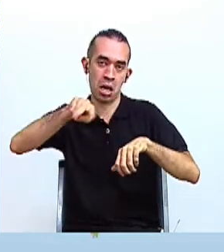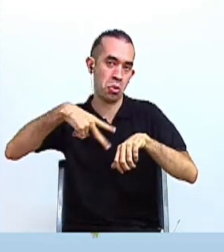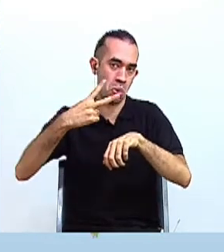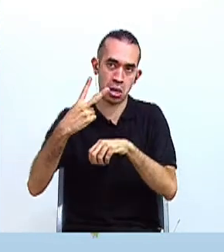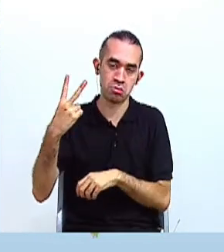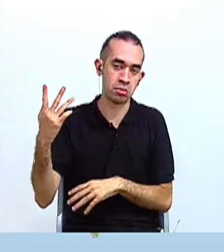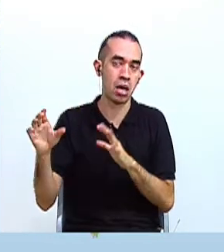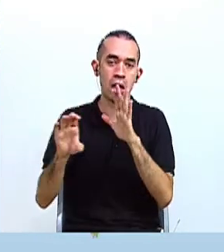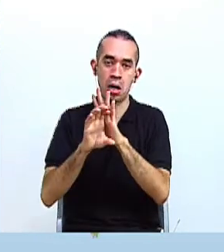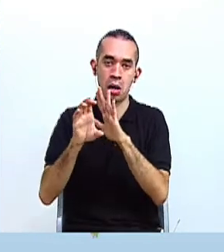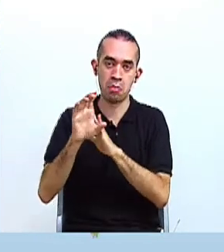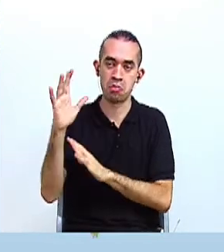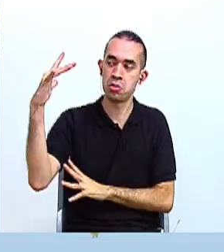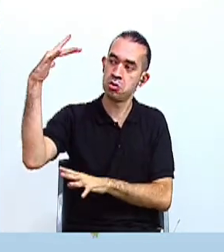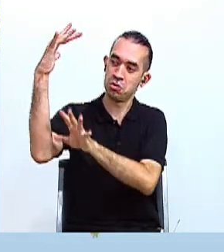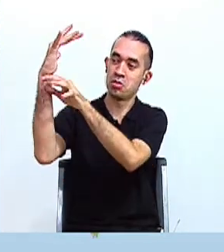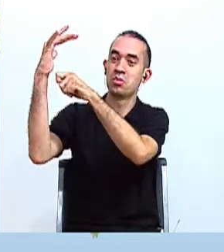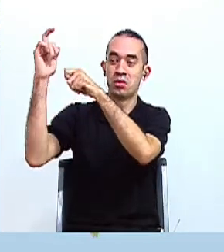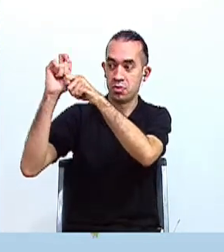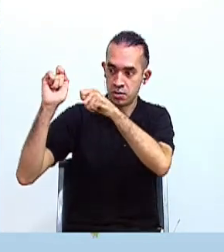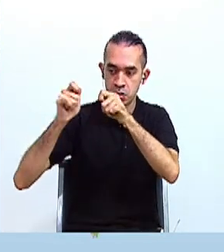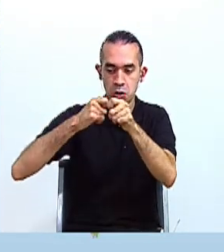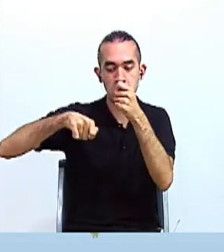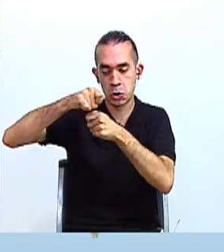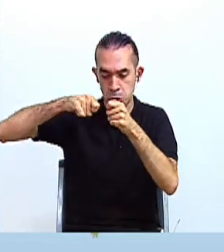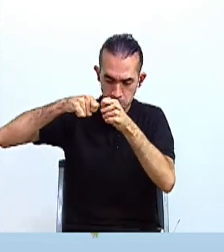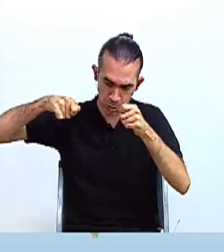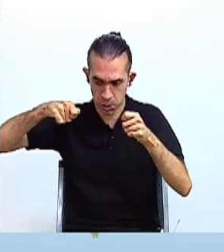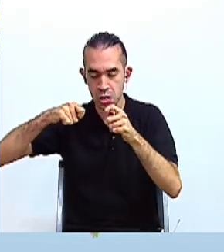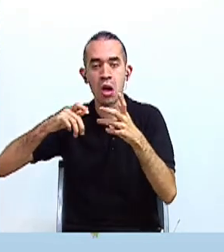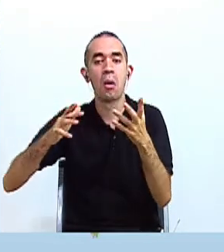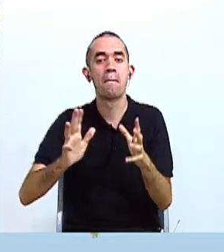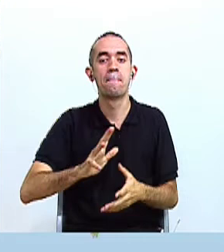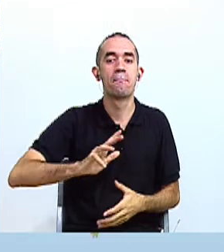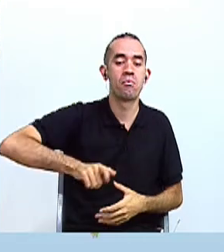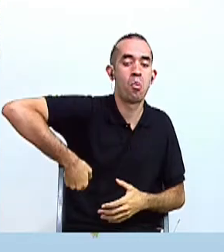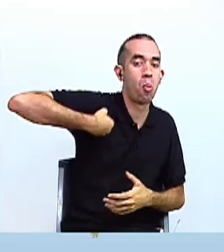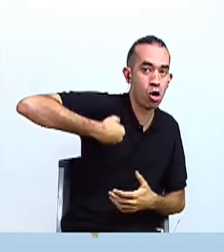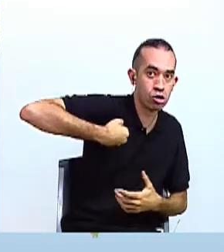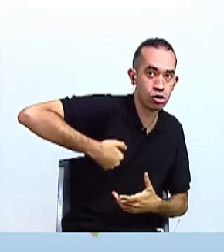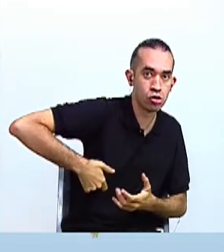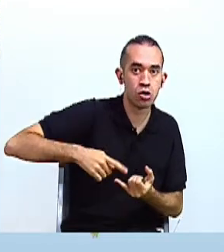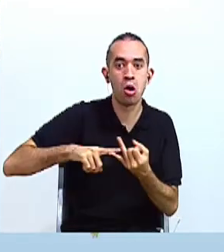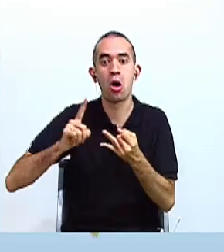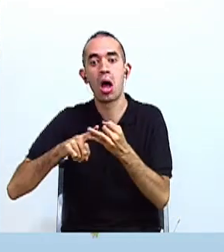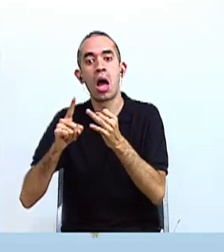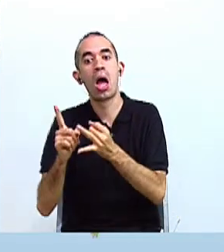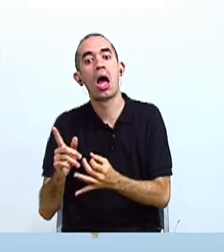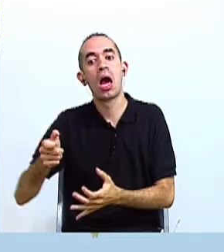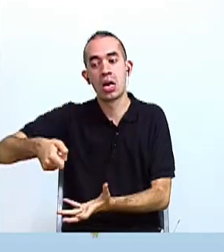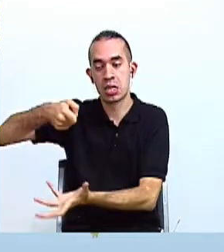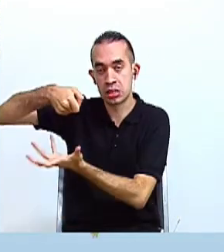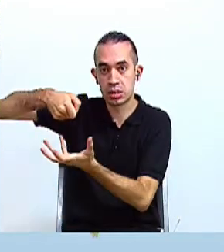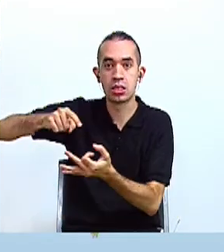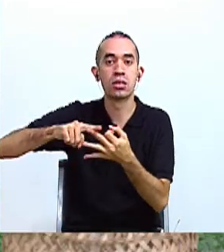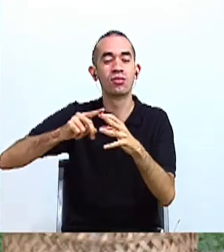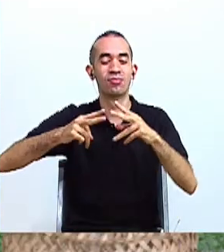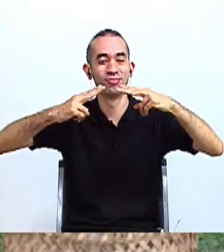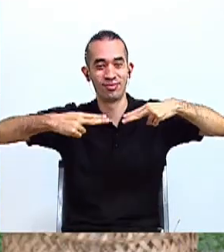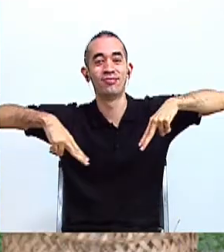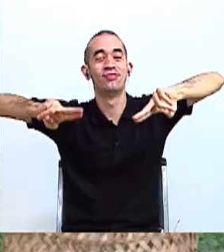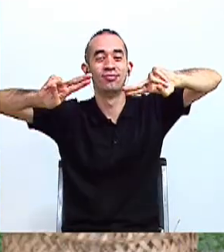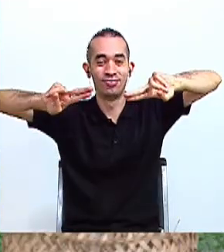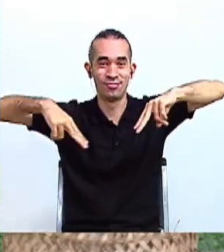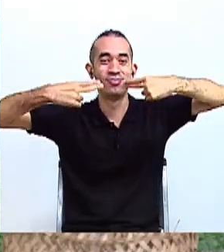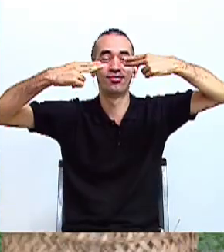también como la cabulla, ellos elaboraron bolsos, canastas, hamacas, redes, cuerdas, que eran de suma